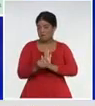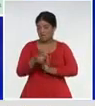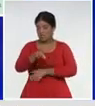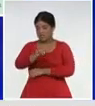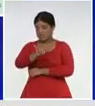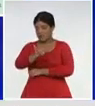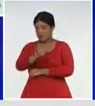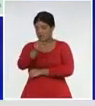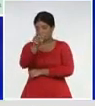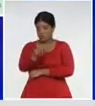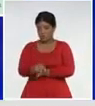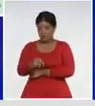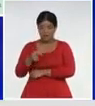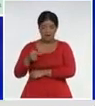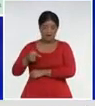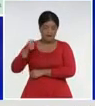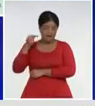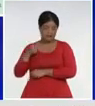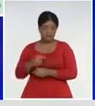autóctonos, ayer,